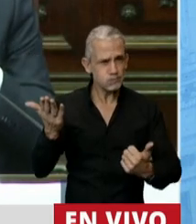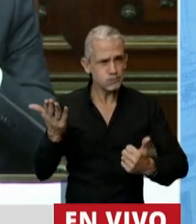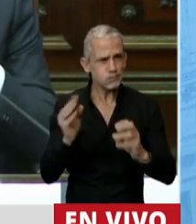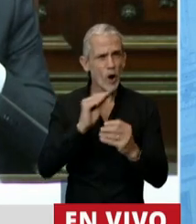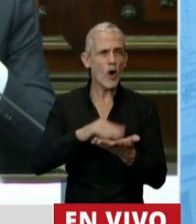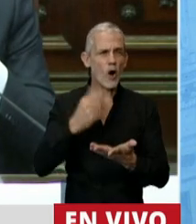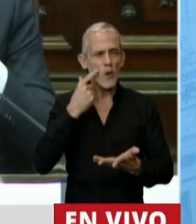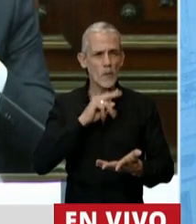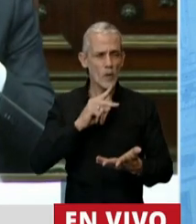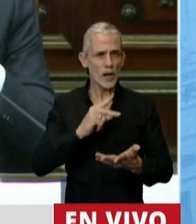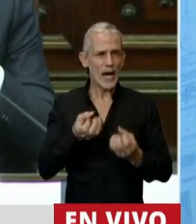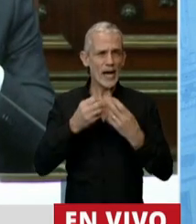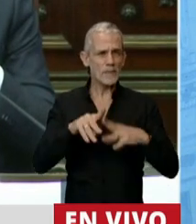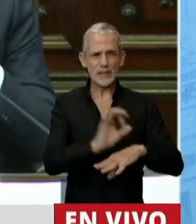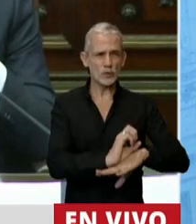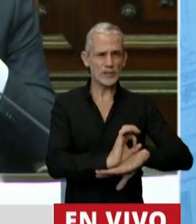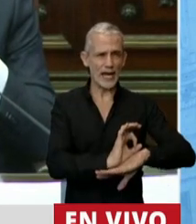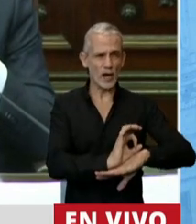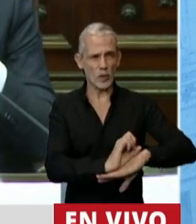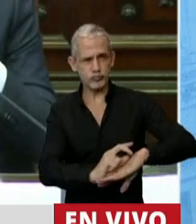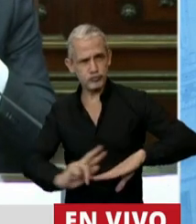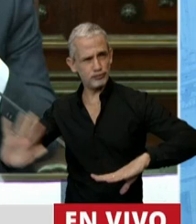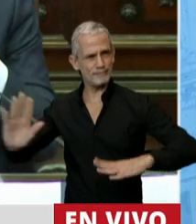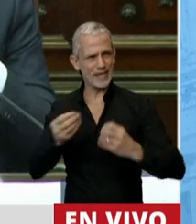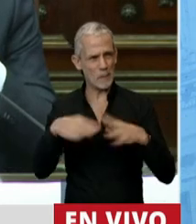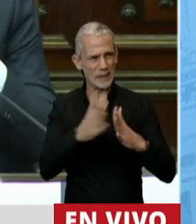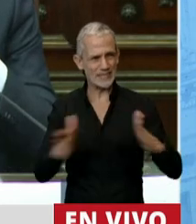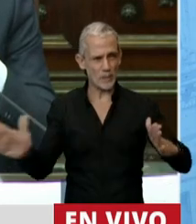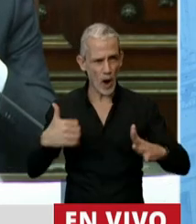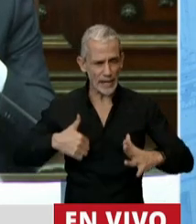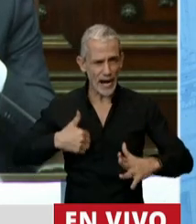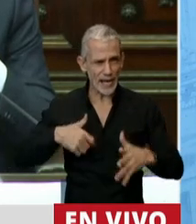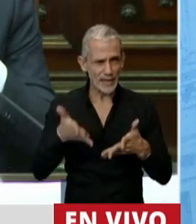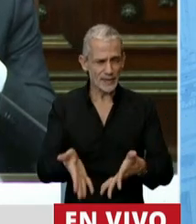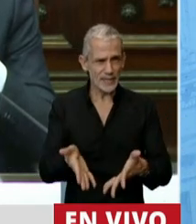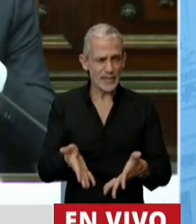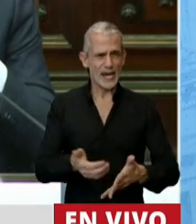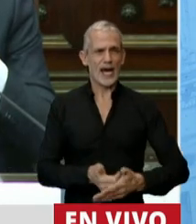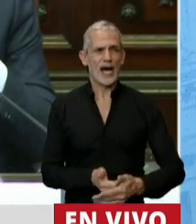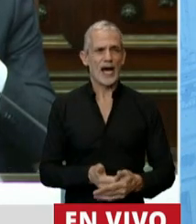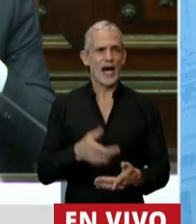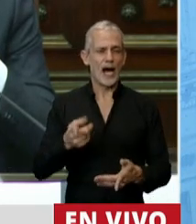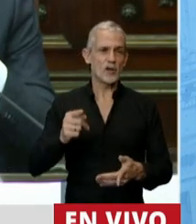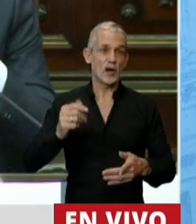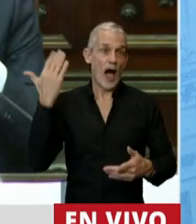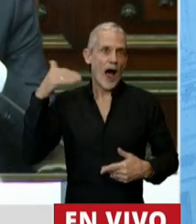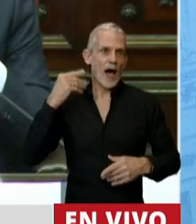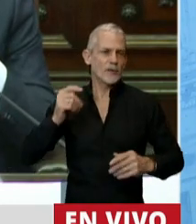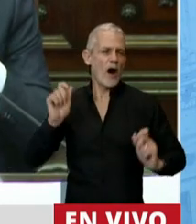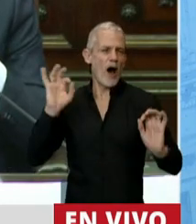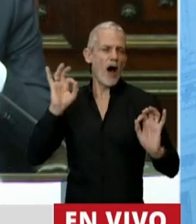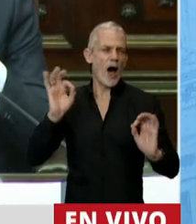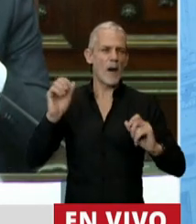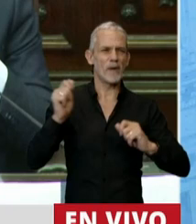arrancamos siempre de cero. Y la verdad es que la Argentina no era Disney cuando llegó